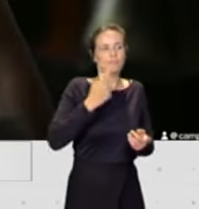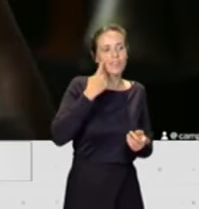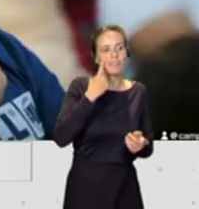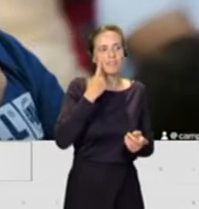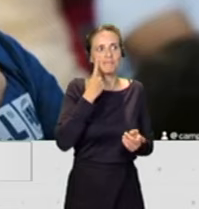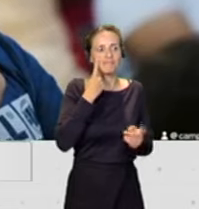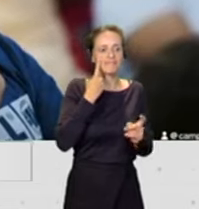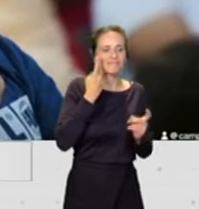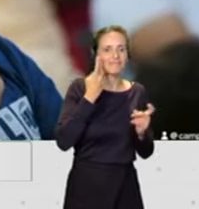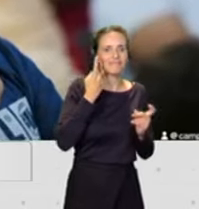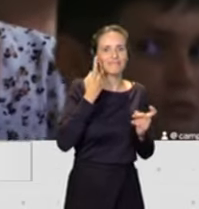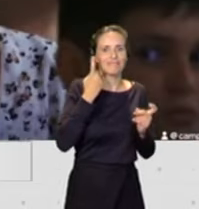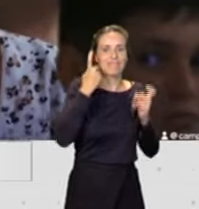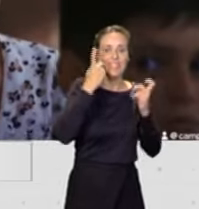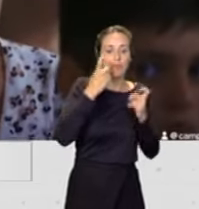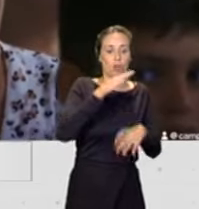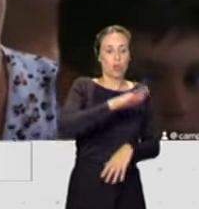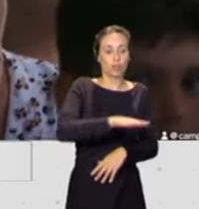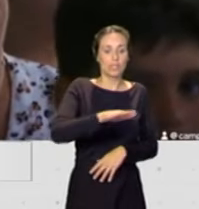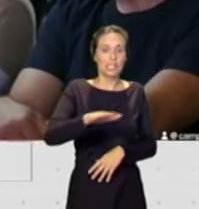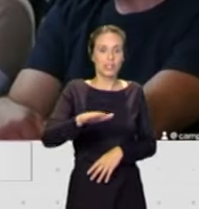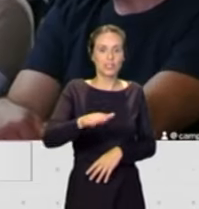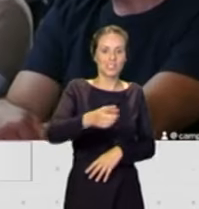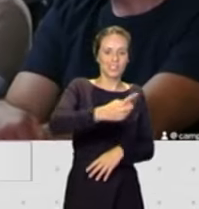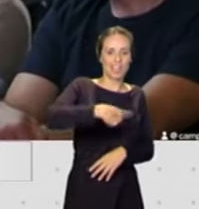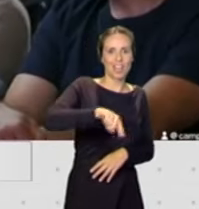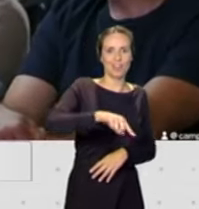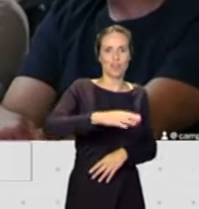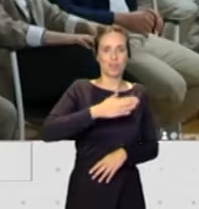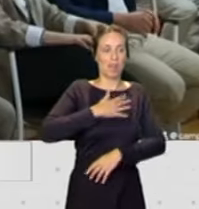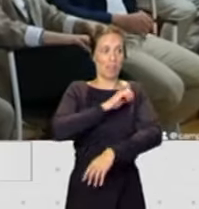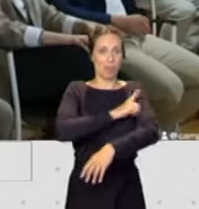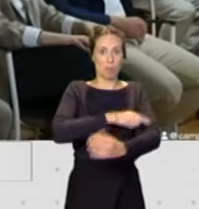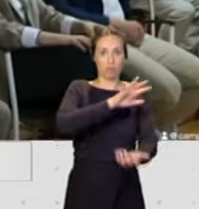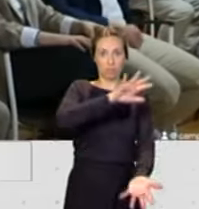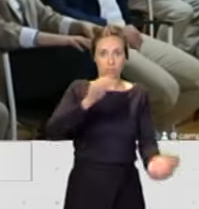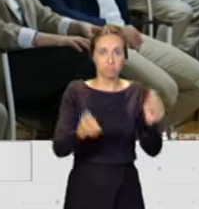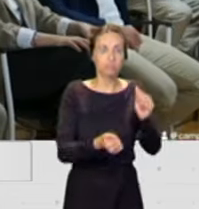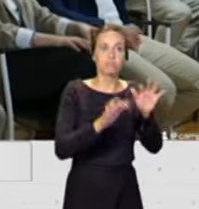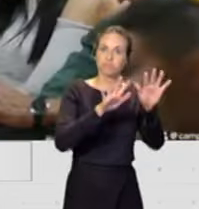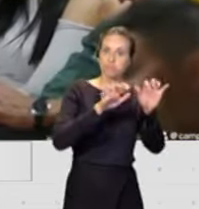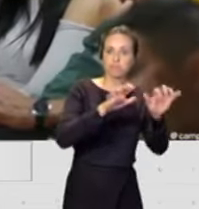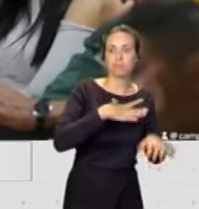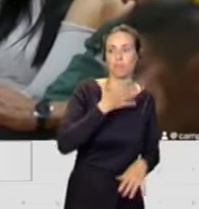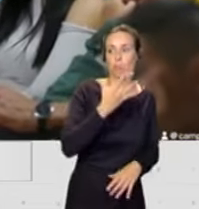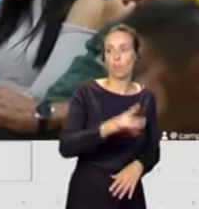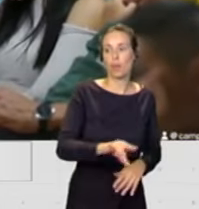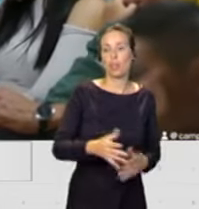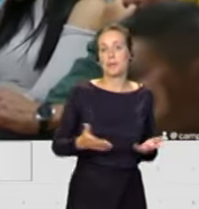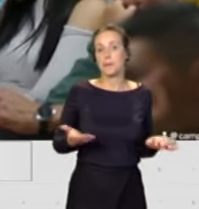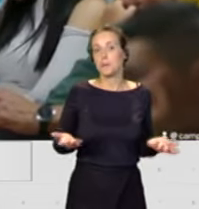final se hagan más ricos en el sentido de nuestro deporte. Y bueno, se va a